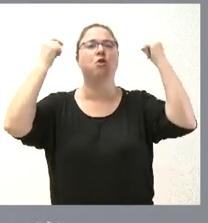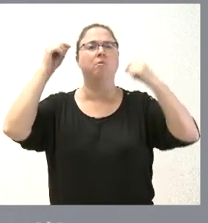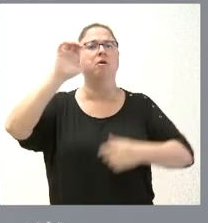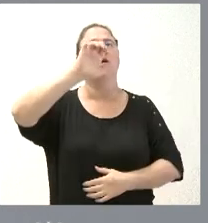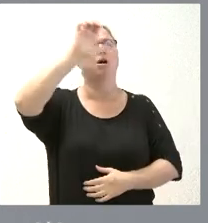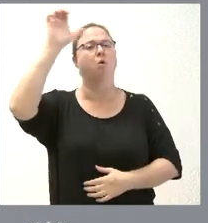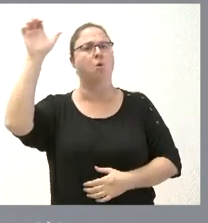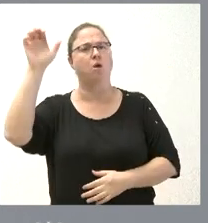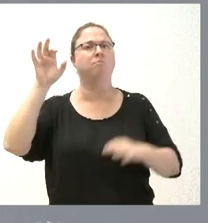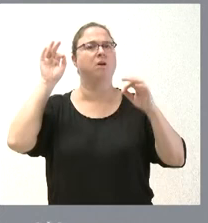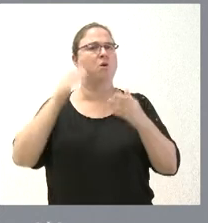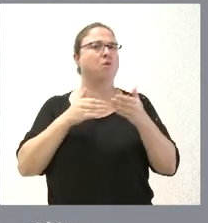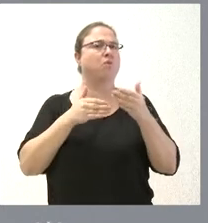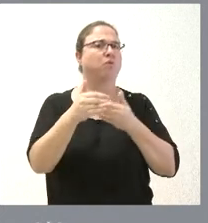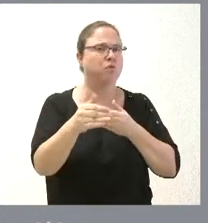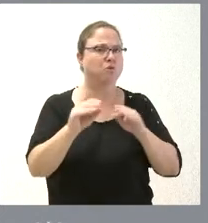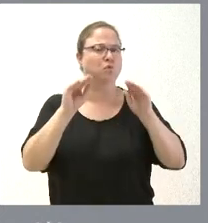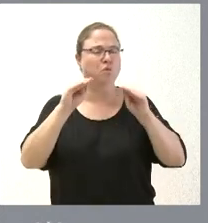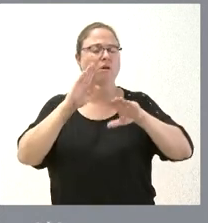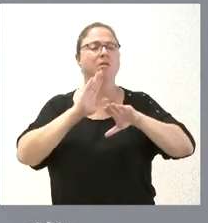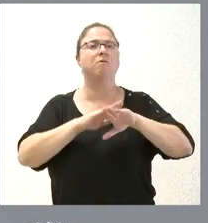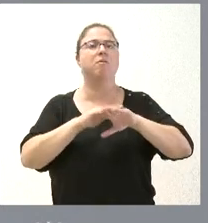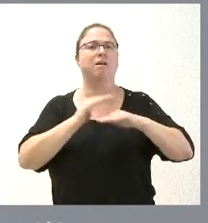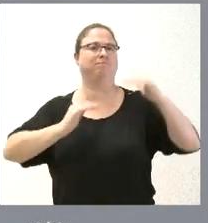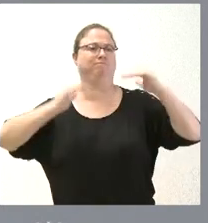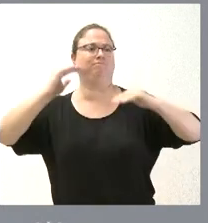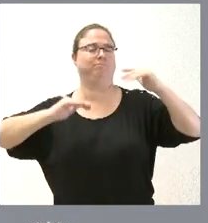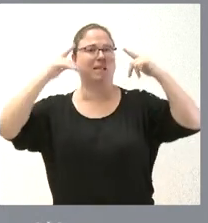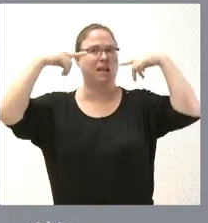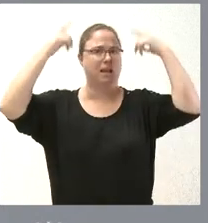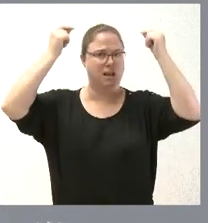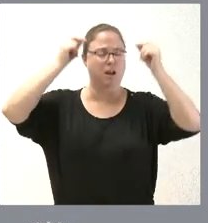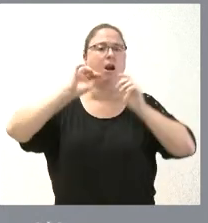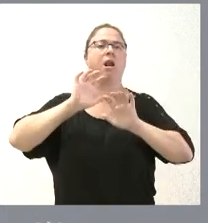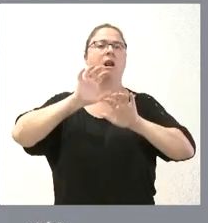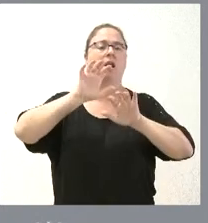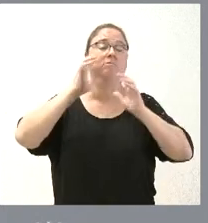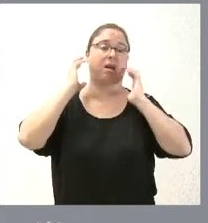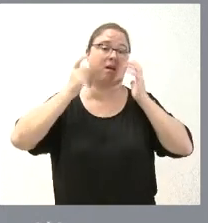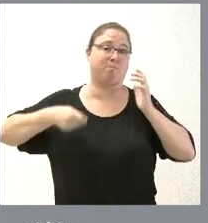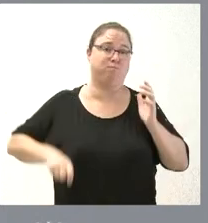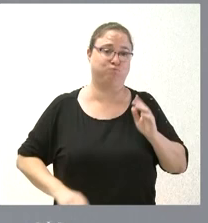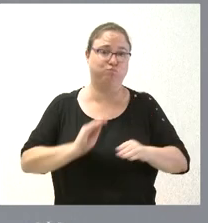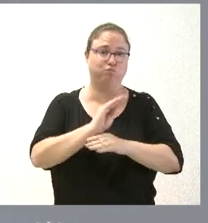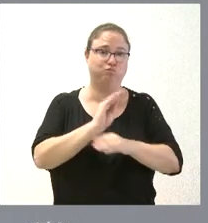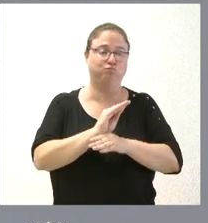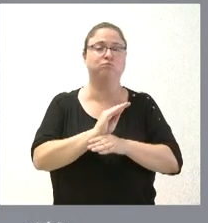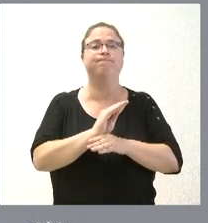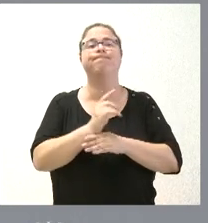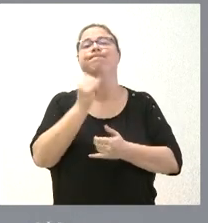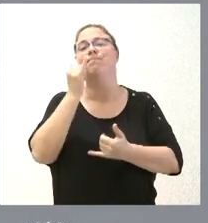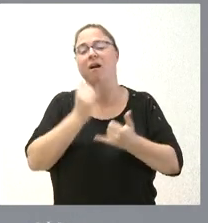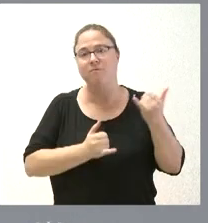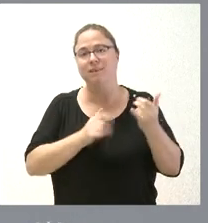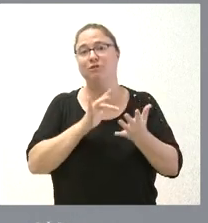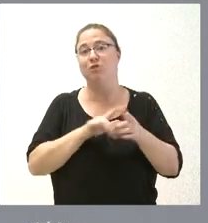claramente su futuro hacia el equilibrio entre esta especie y los ganaderos tal y como defendemos desde la Junta de Castilla y León y pasa